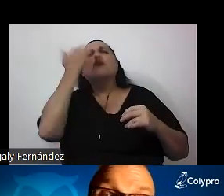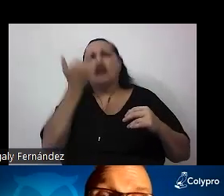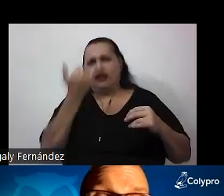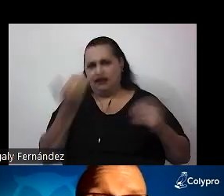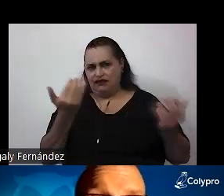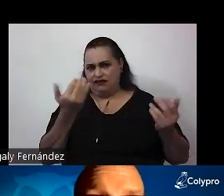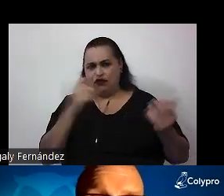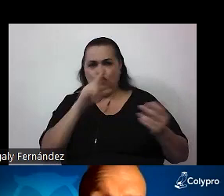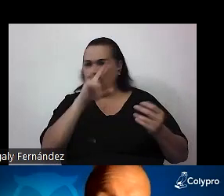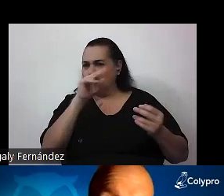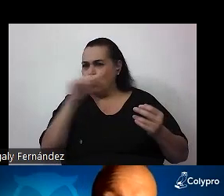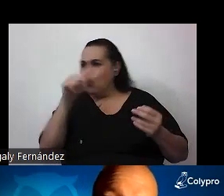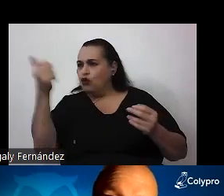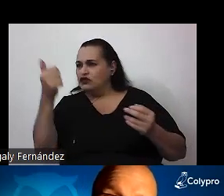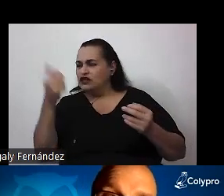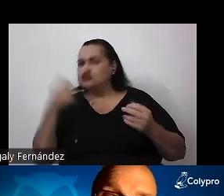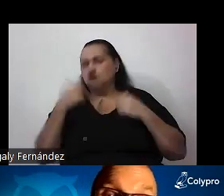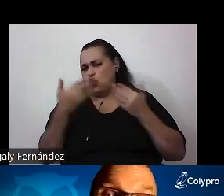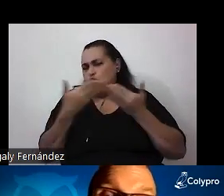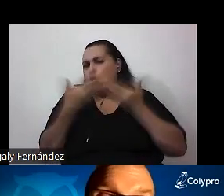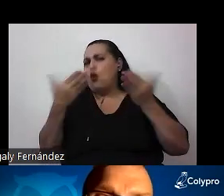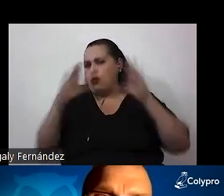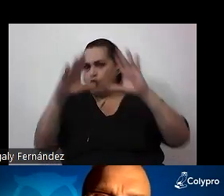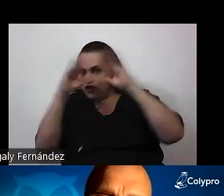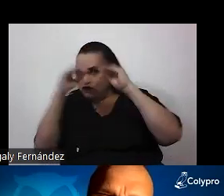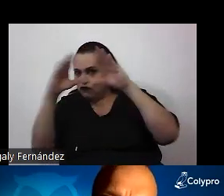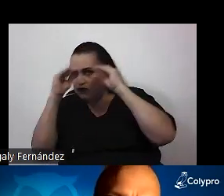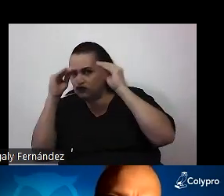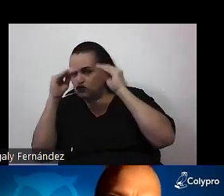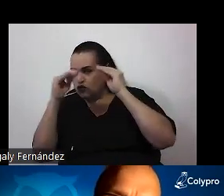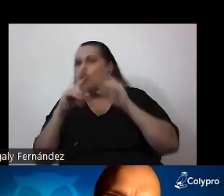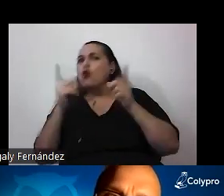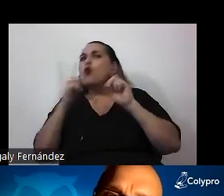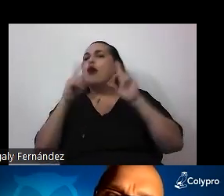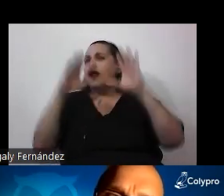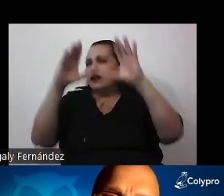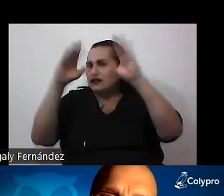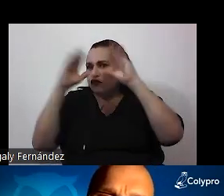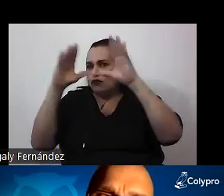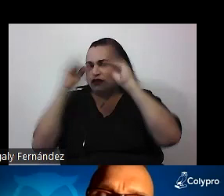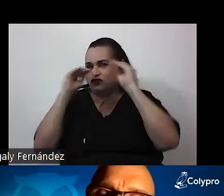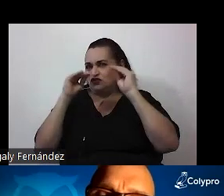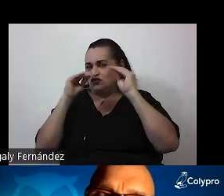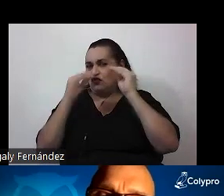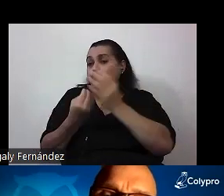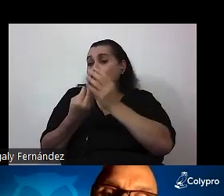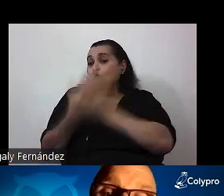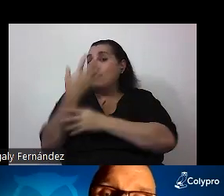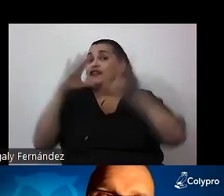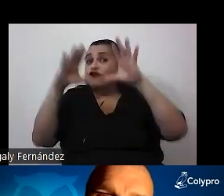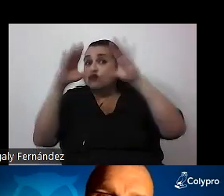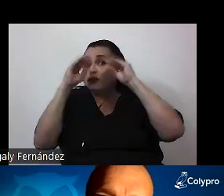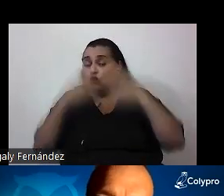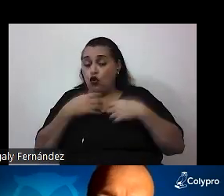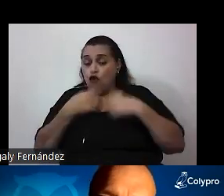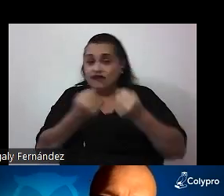¿Cómo me estoy informando? ¿Por qué vías me llega la información? ¿Qué fuentes de información son confiables y cuáles